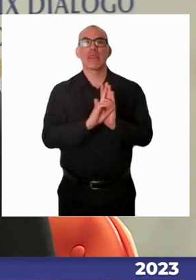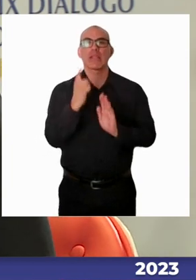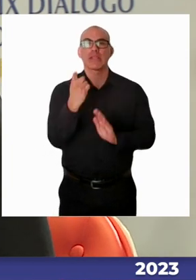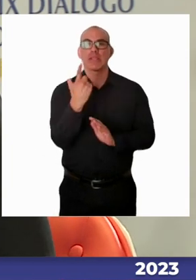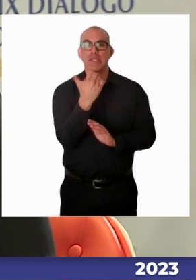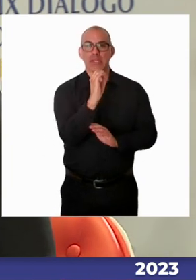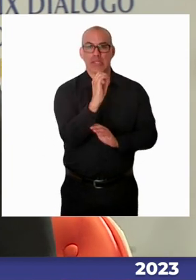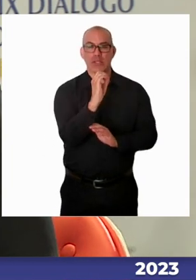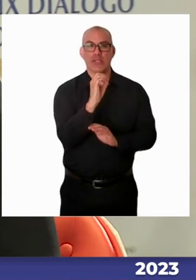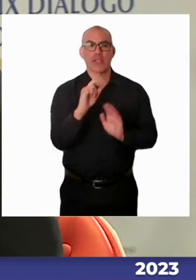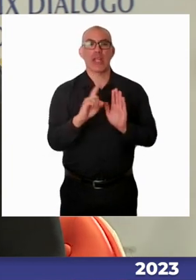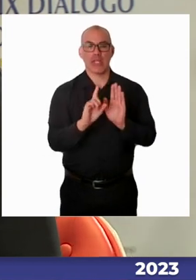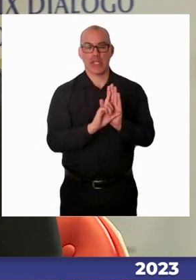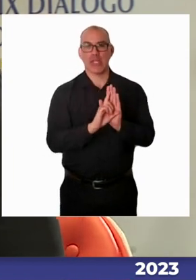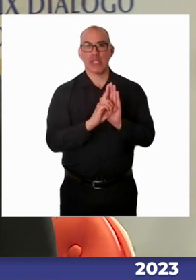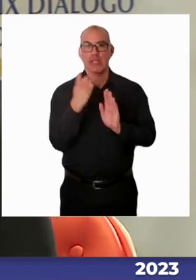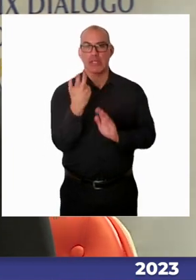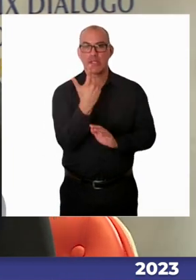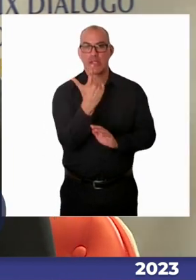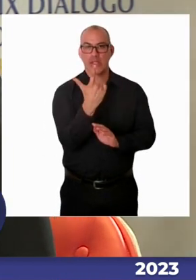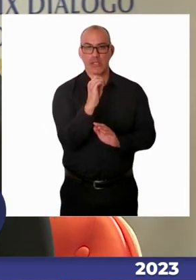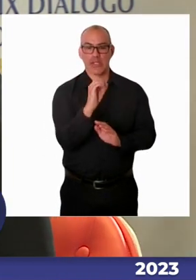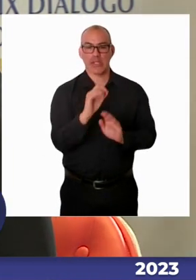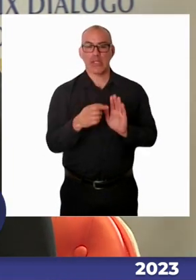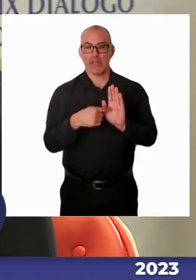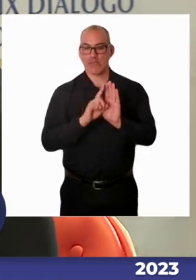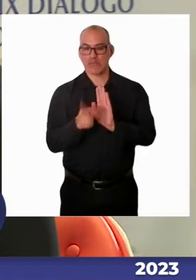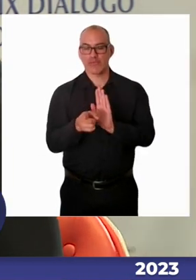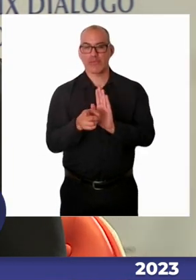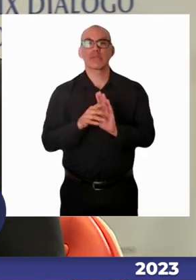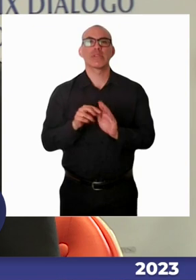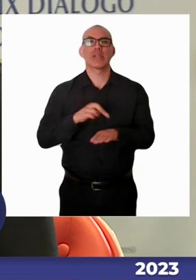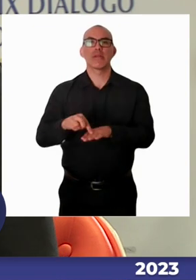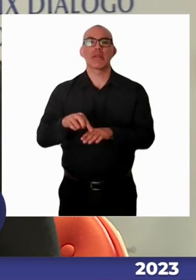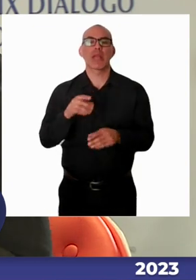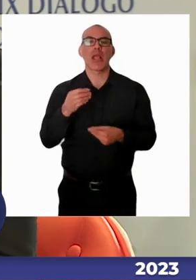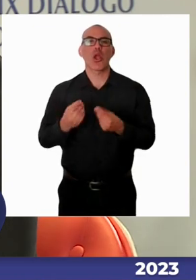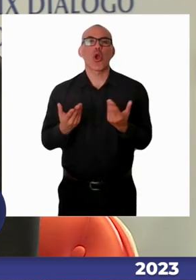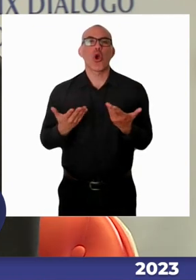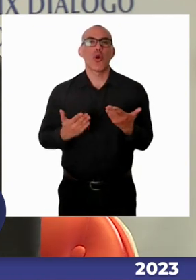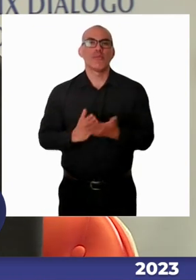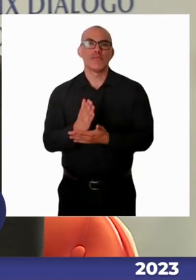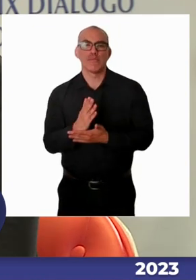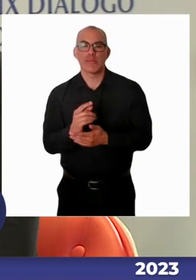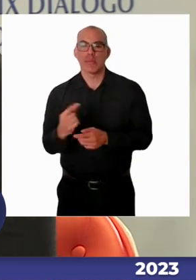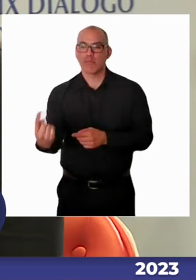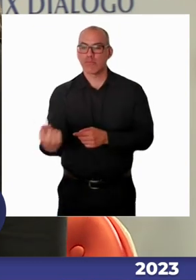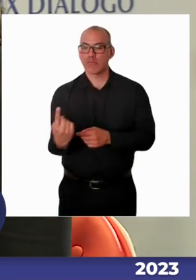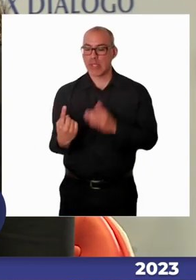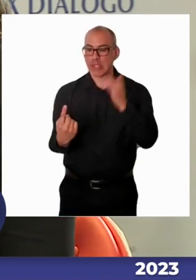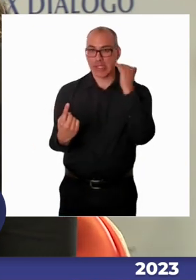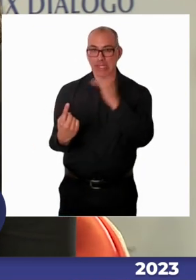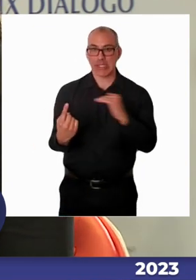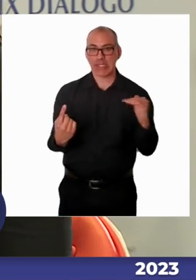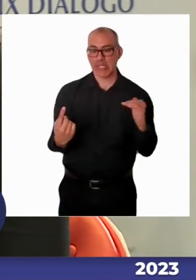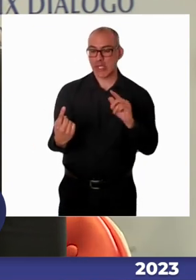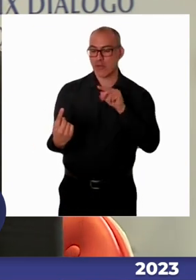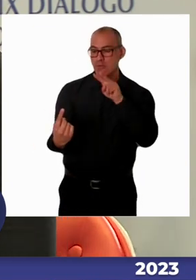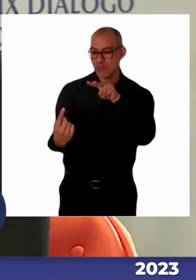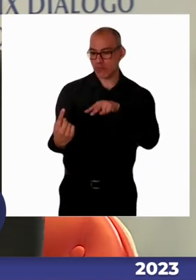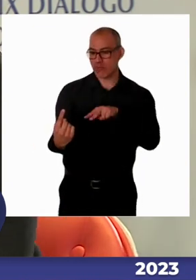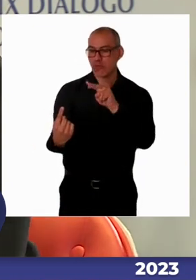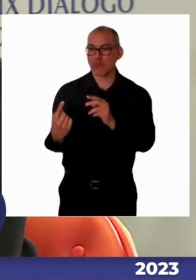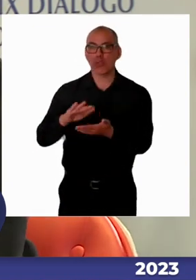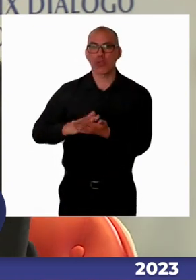con el Ministerio de Educación y poder integrar el programa de integración. Para poder hacer este diagnóstico, obviamente, tenemos que contar